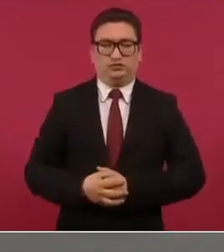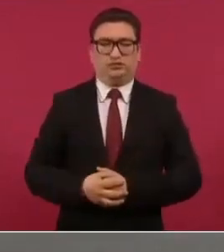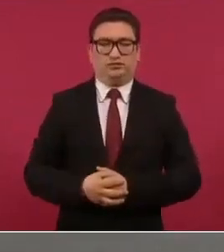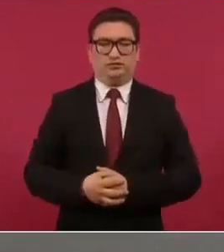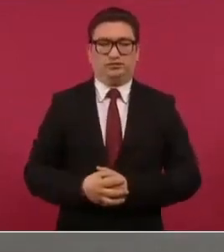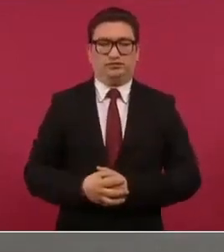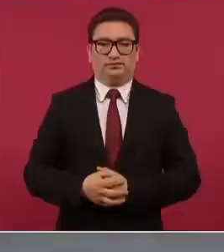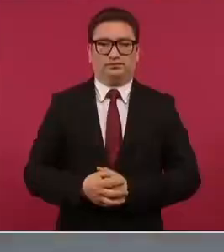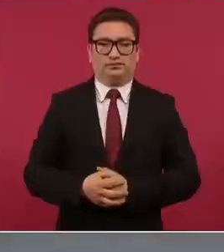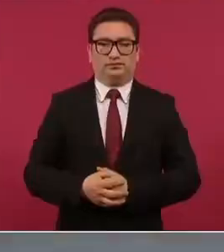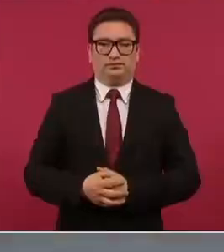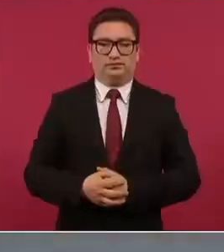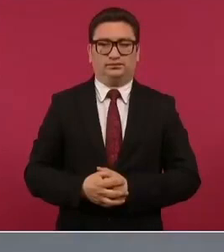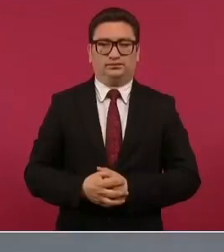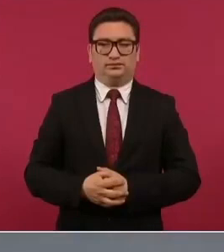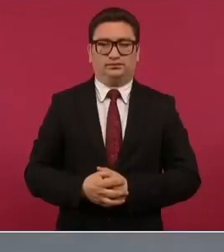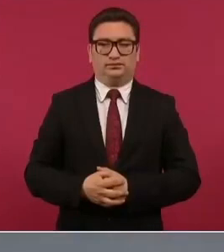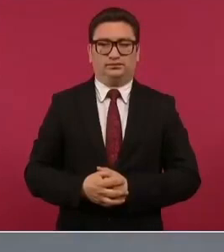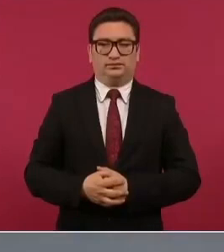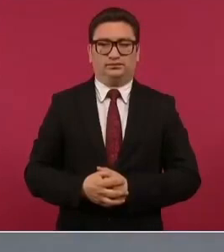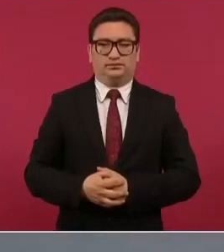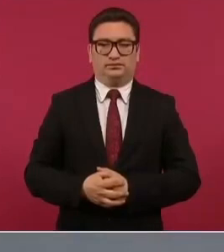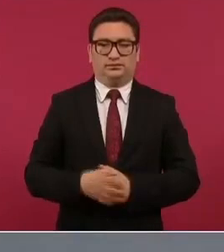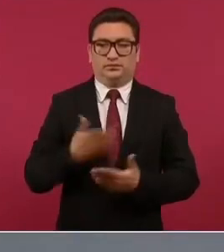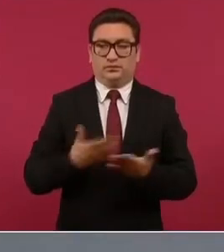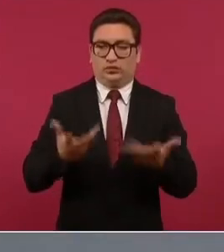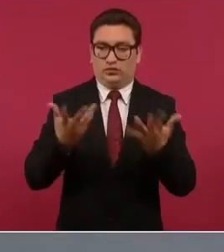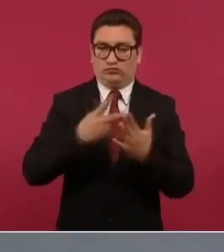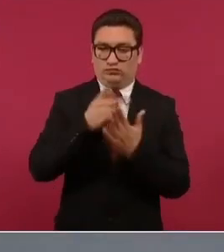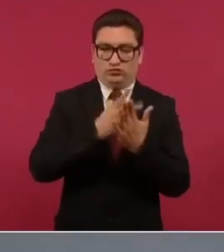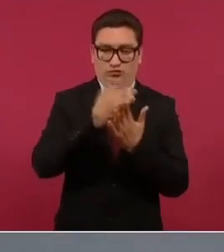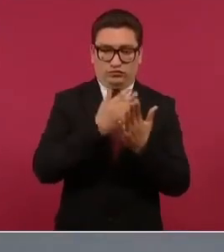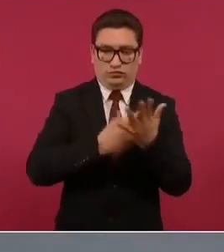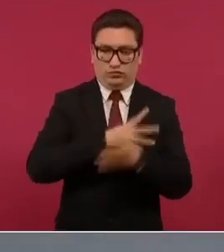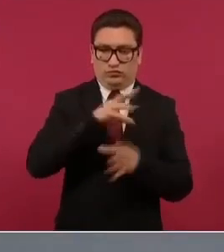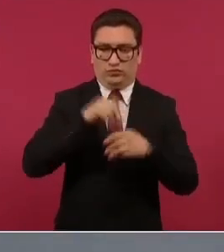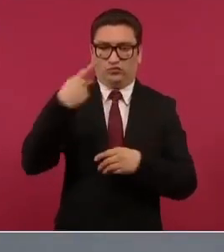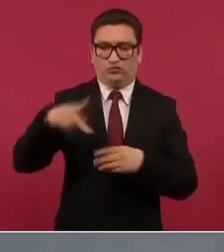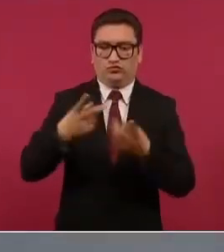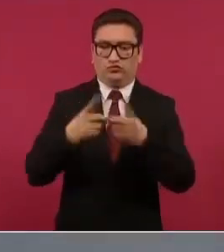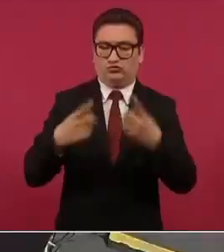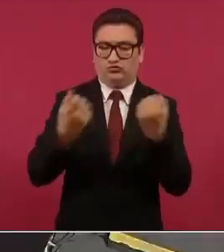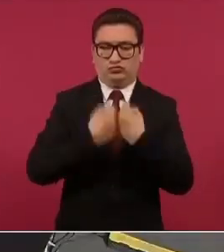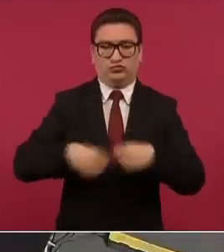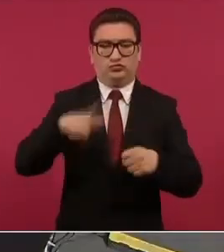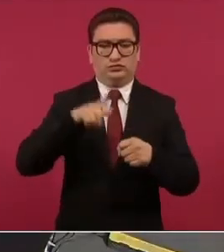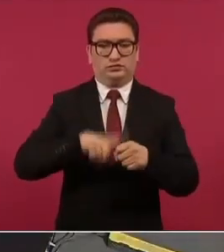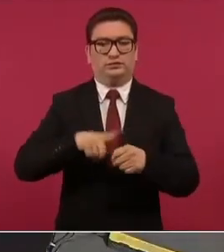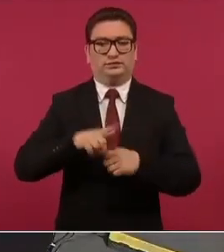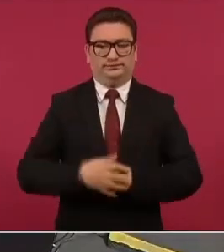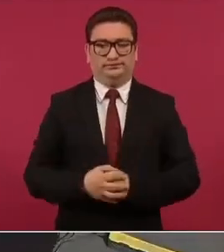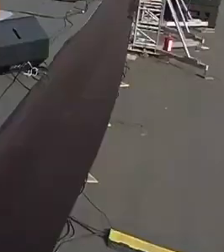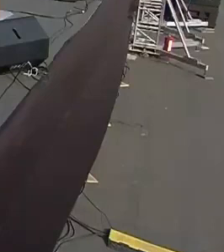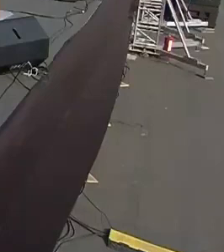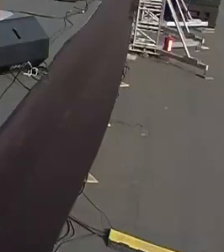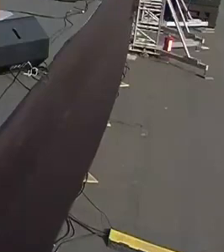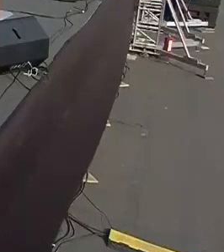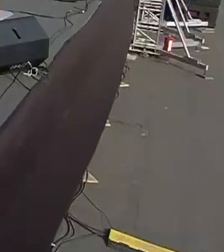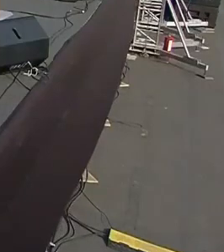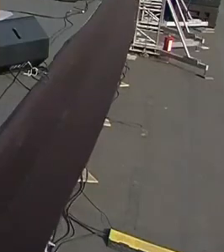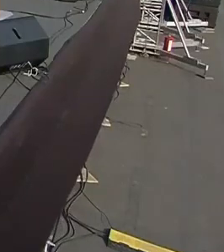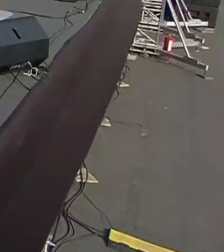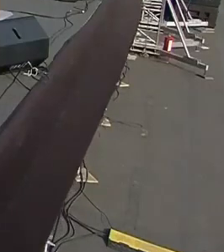y se aplica un programa integral para el desarrollo social estamos invirtiendo